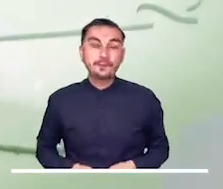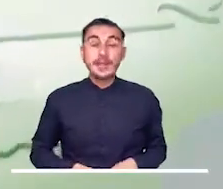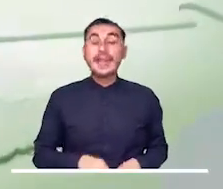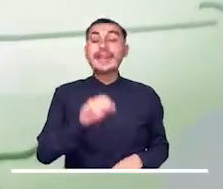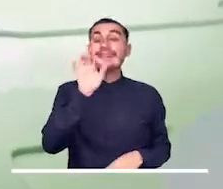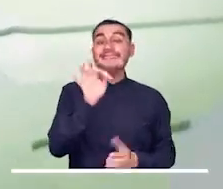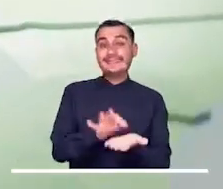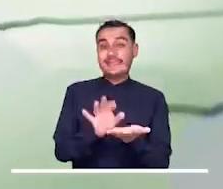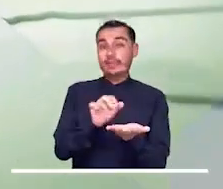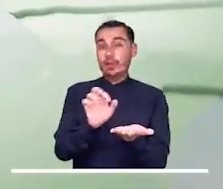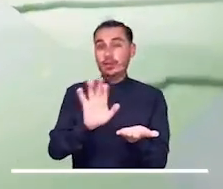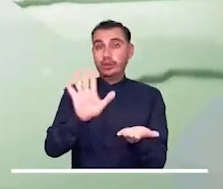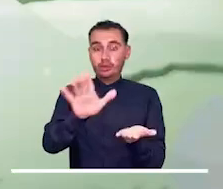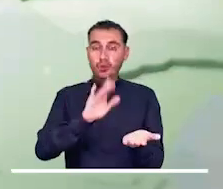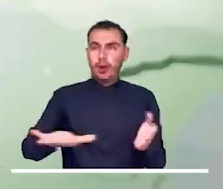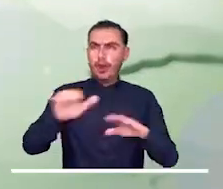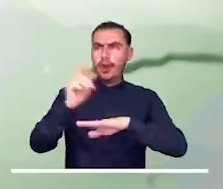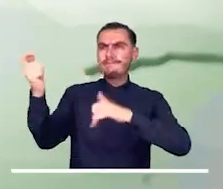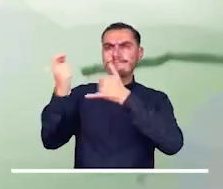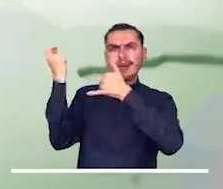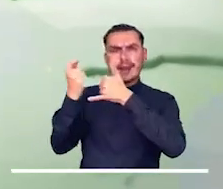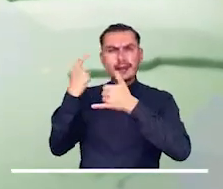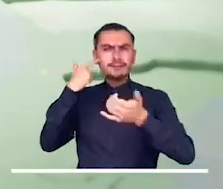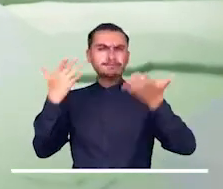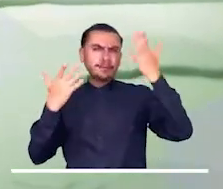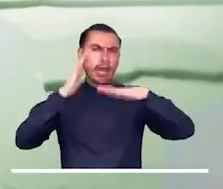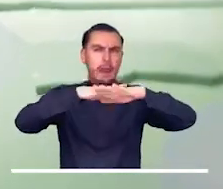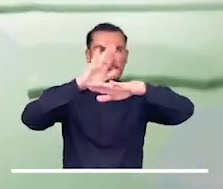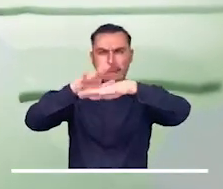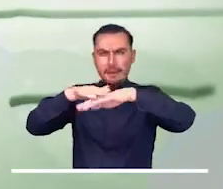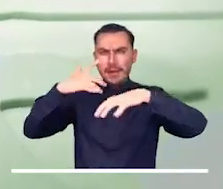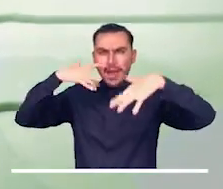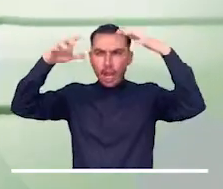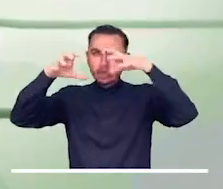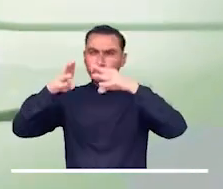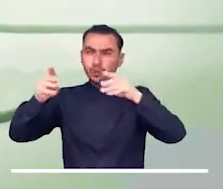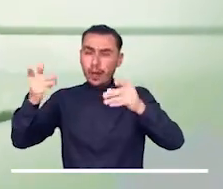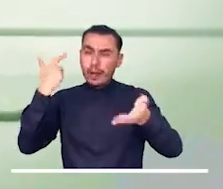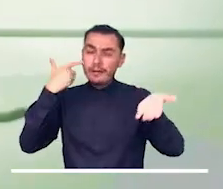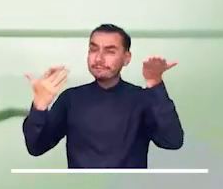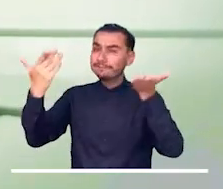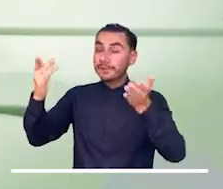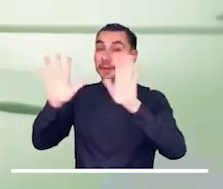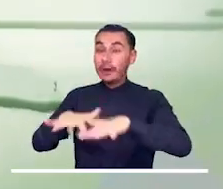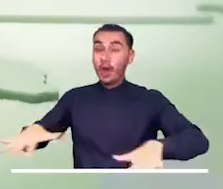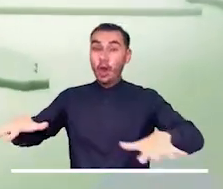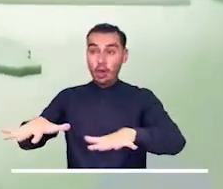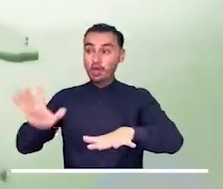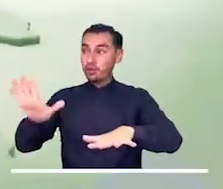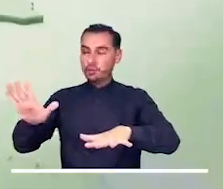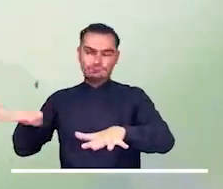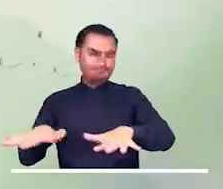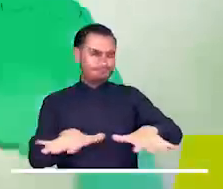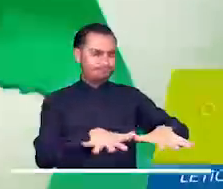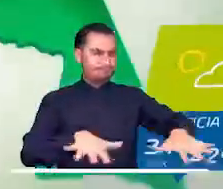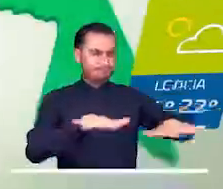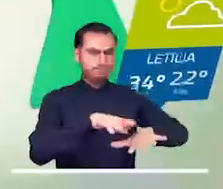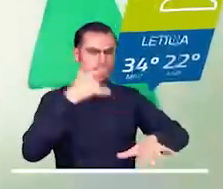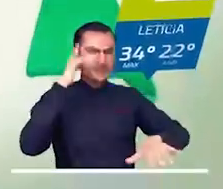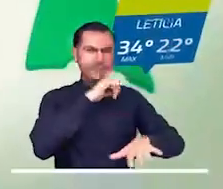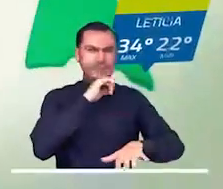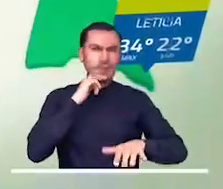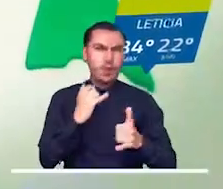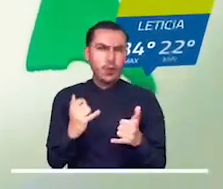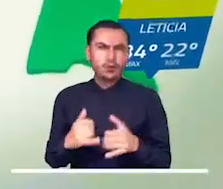orientales inician la jornada con un cielo fuertemente encapotado, por lo cual no se descartan lluvias dispersas en Meta